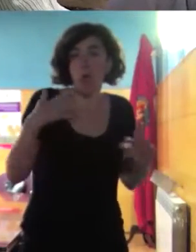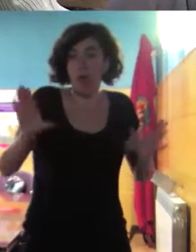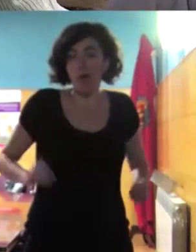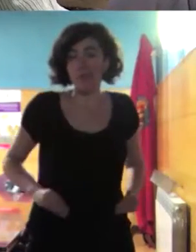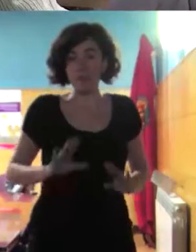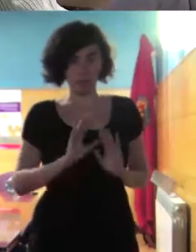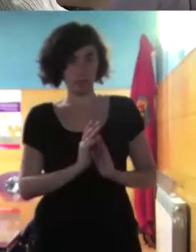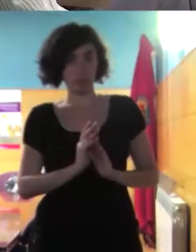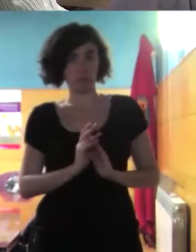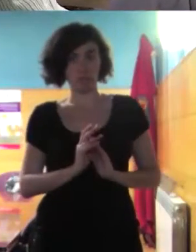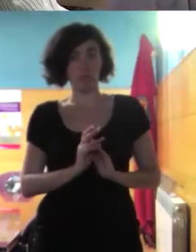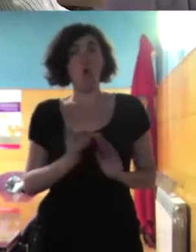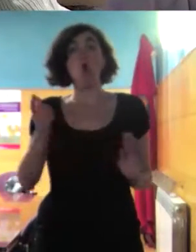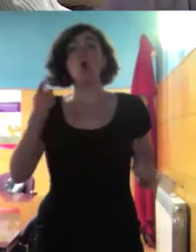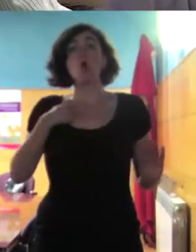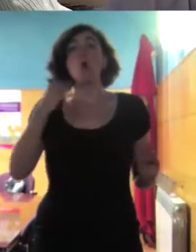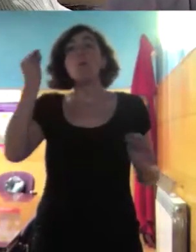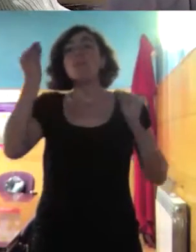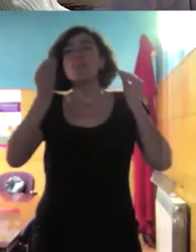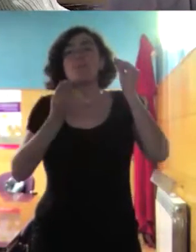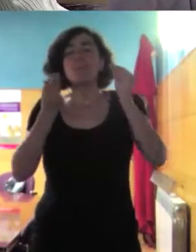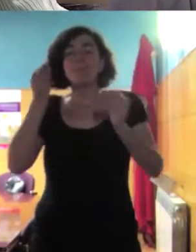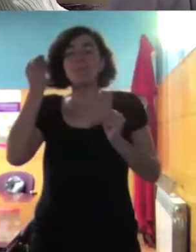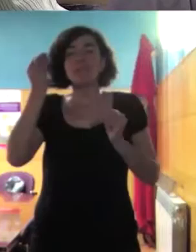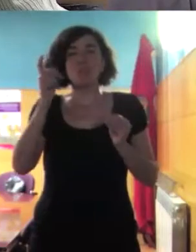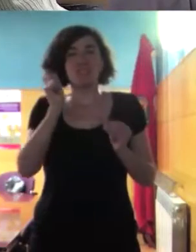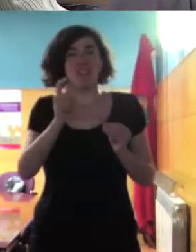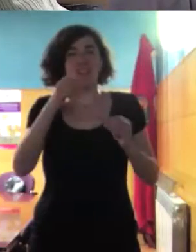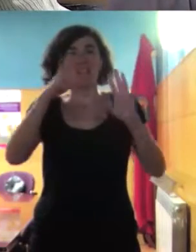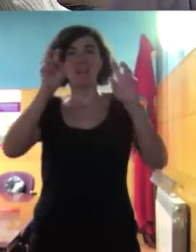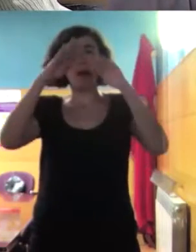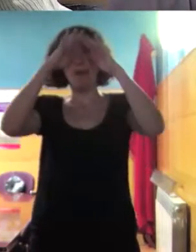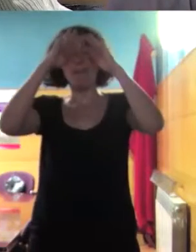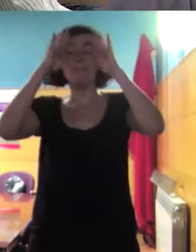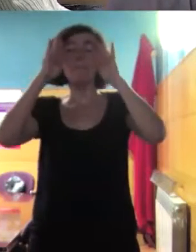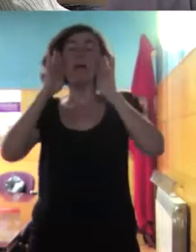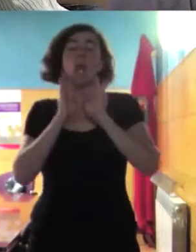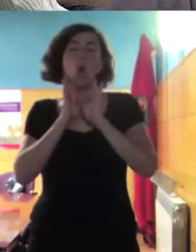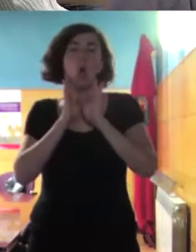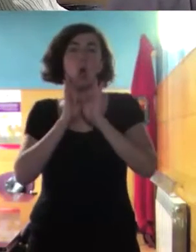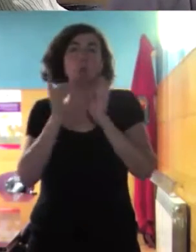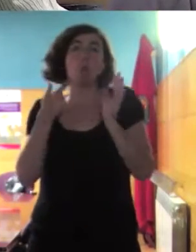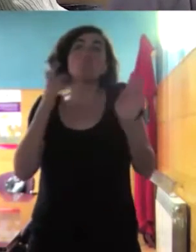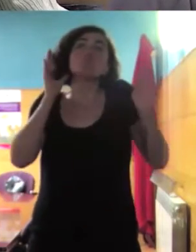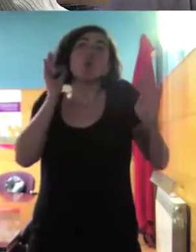que en ocasiones también se piensa que ahí aunque se diga no, no es que la mujer lo quiere llevar